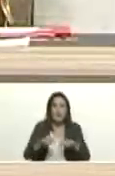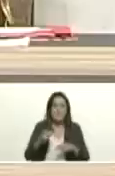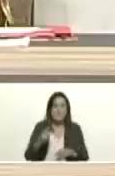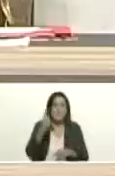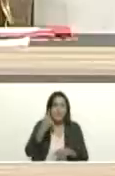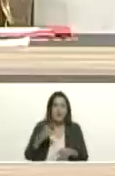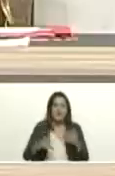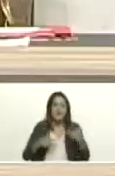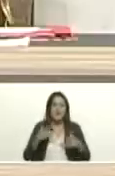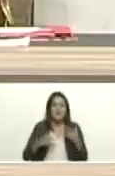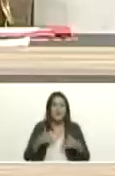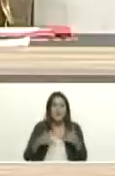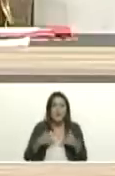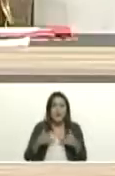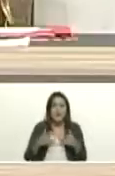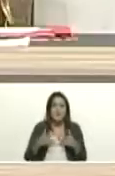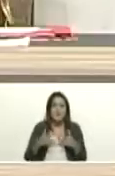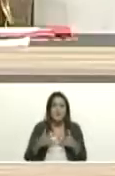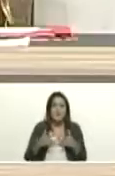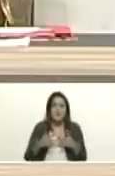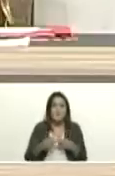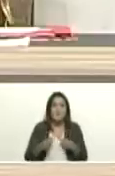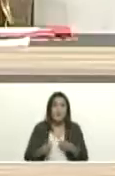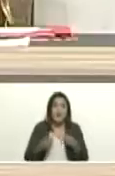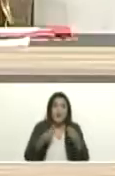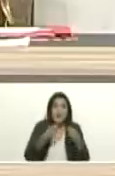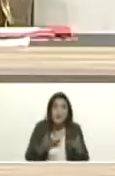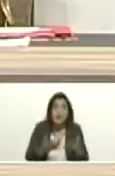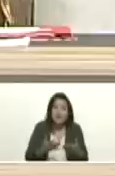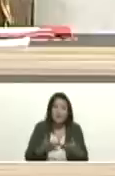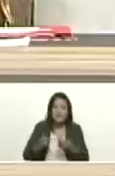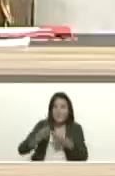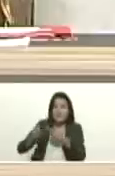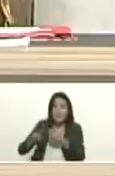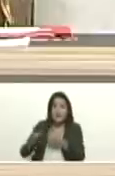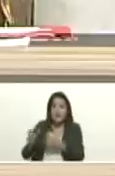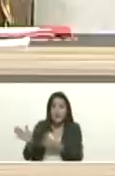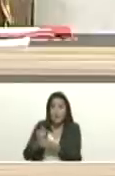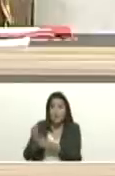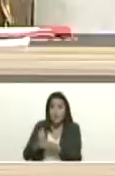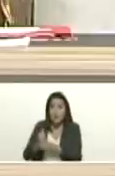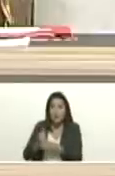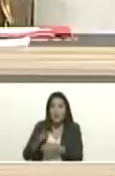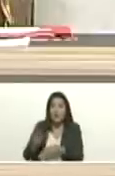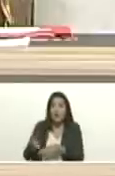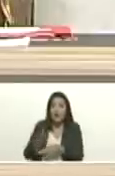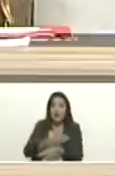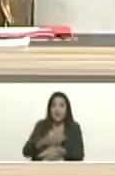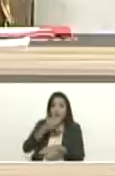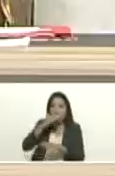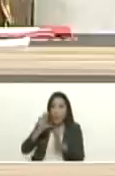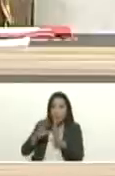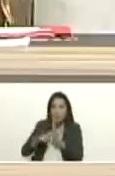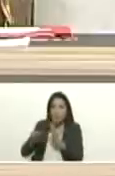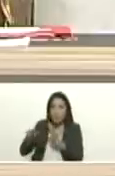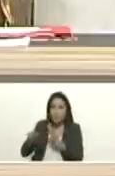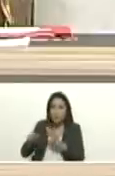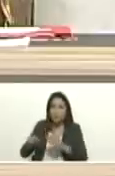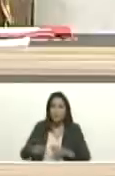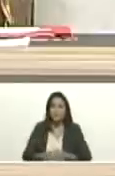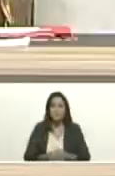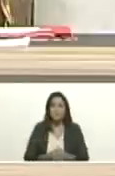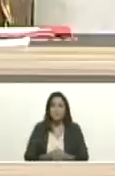para la entrega de bienes incautados a la corrupción directamente a nuestro pueblo